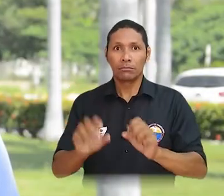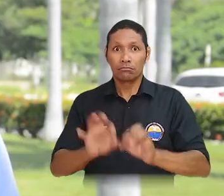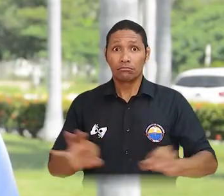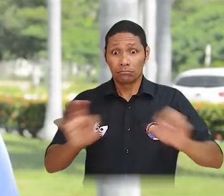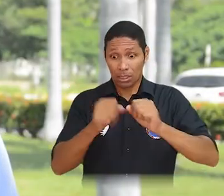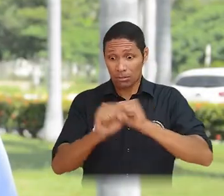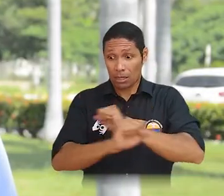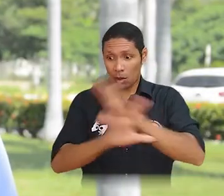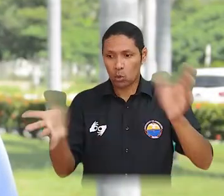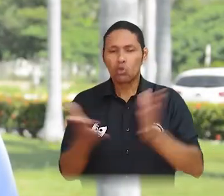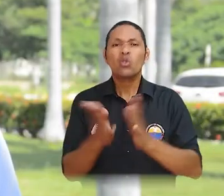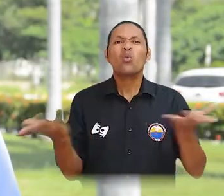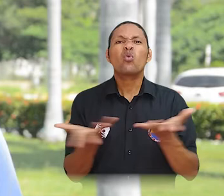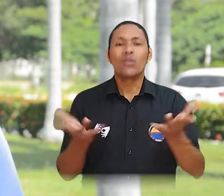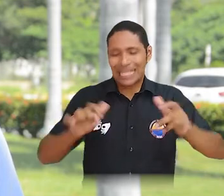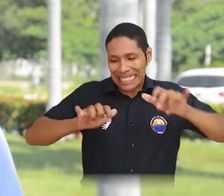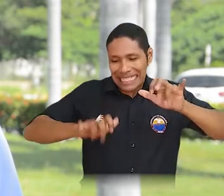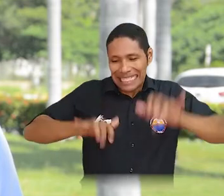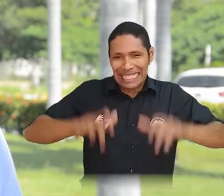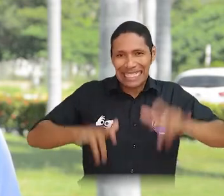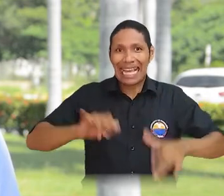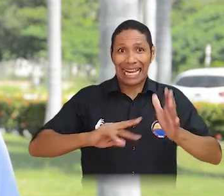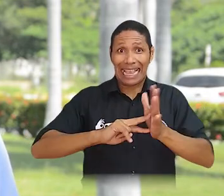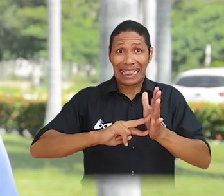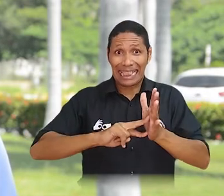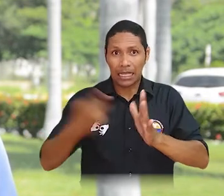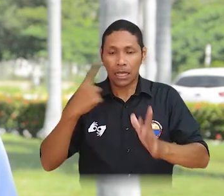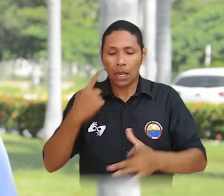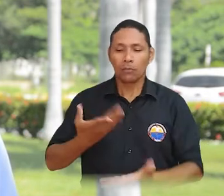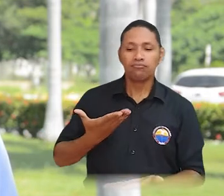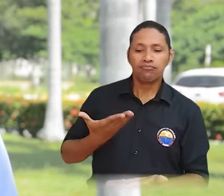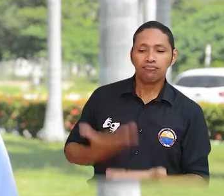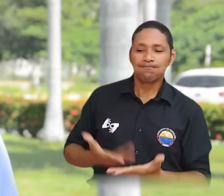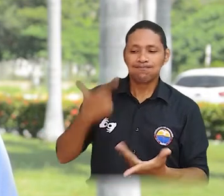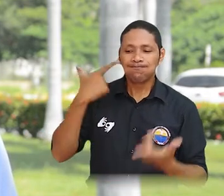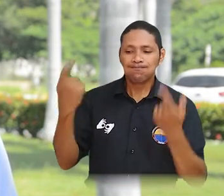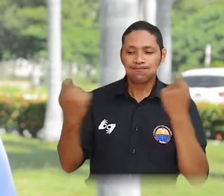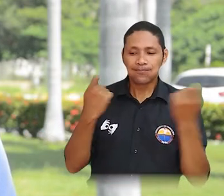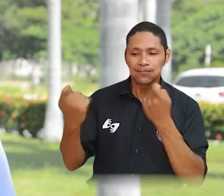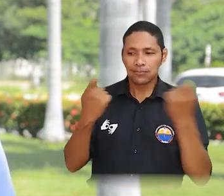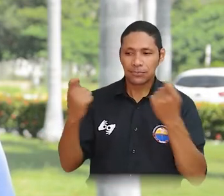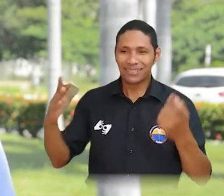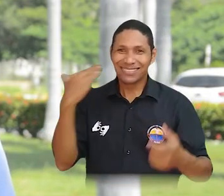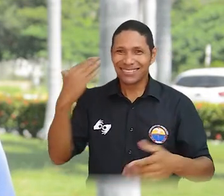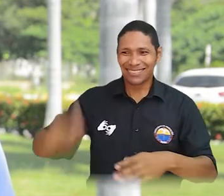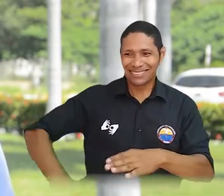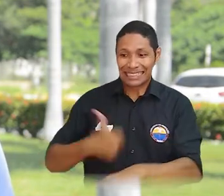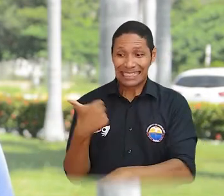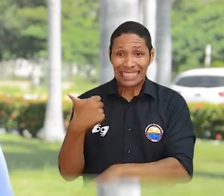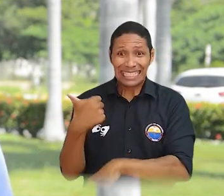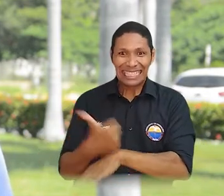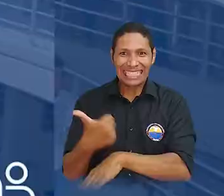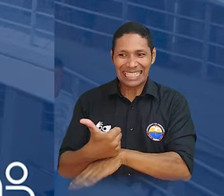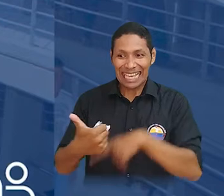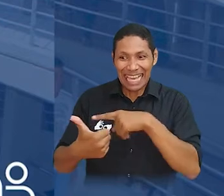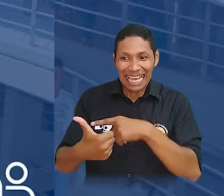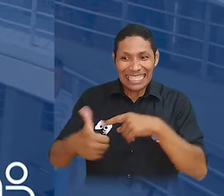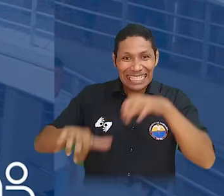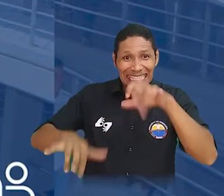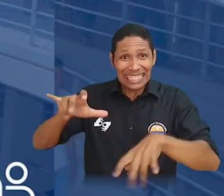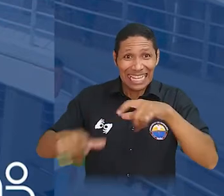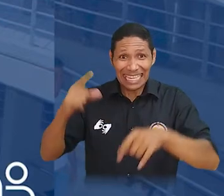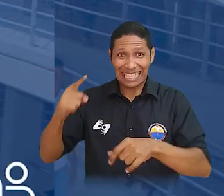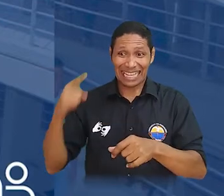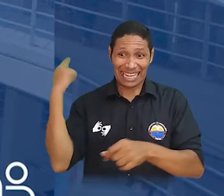canaliza a través de la Secretaría Técnica del Comité de Garantías de Consulta, que está en cabeza de la Secretaría General de la Universidad del Magdalena.